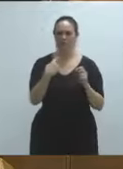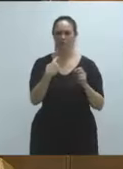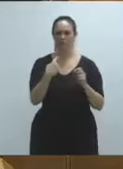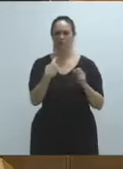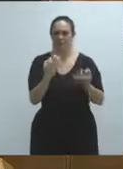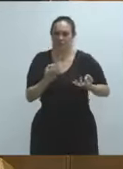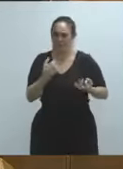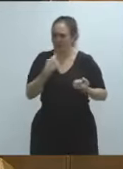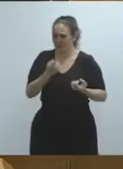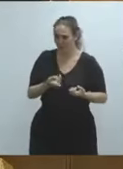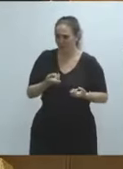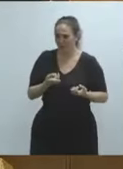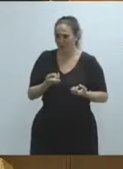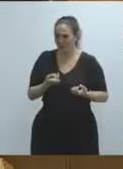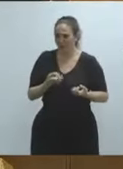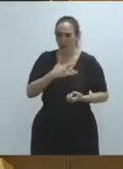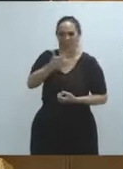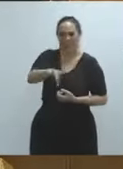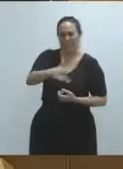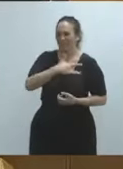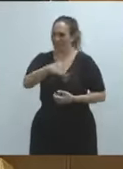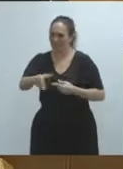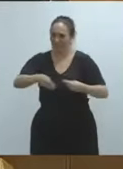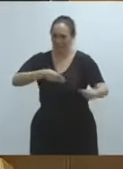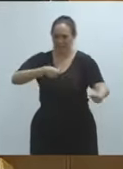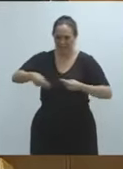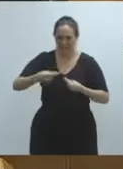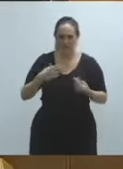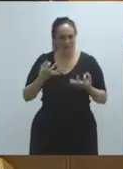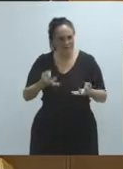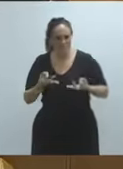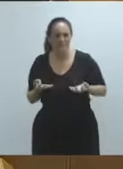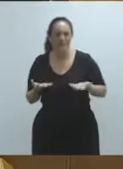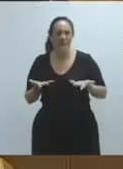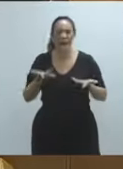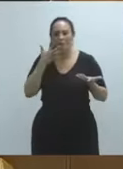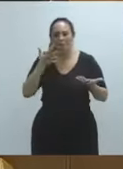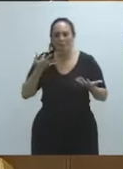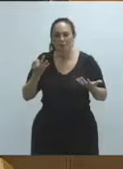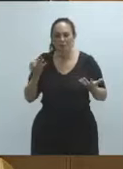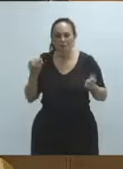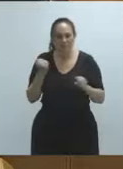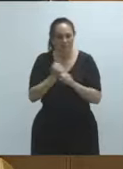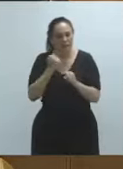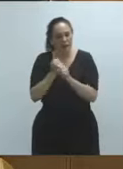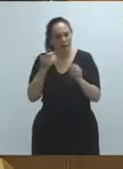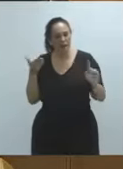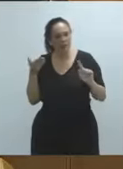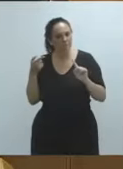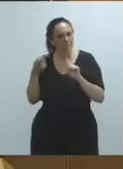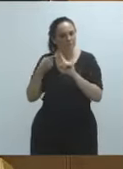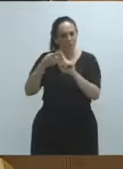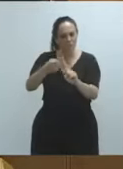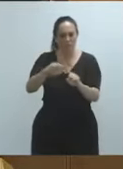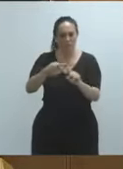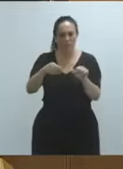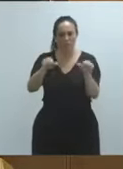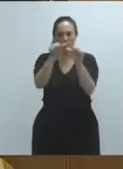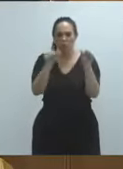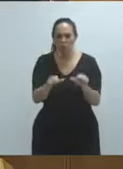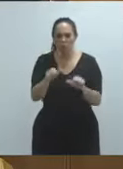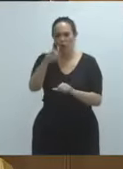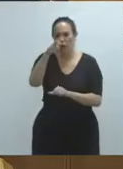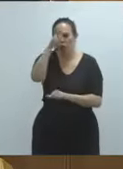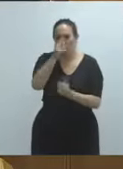decir vulgarmente, pelos en la catera, pero llegando a estos consensos importantes, y en este caso trabajar para que posibilitemos un modelo rural más